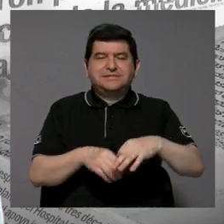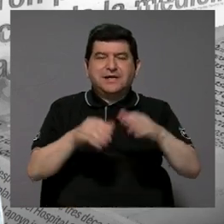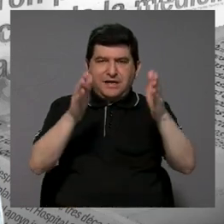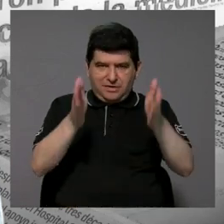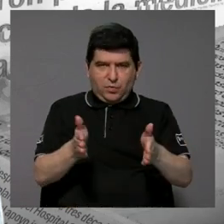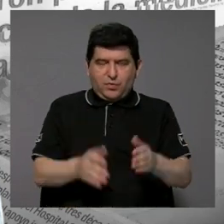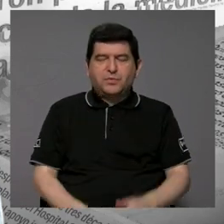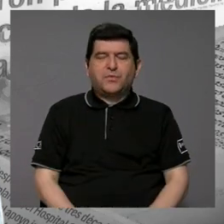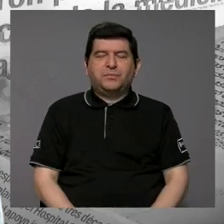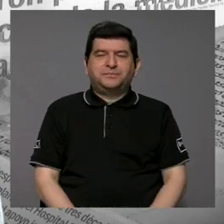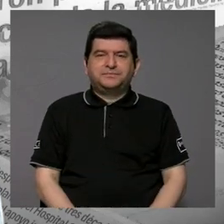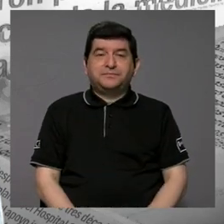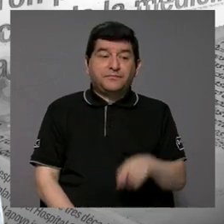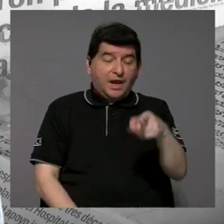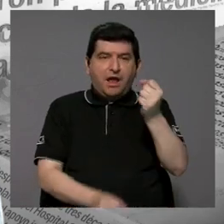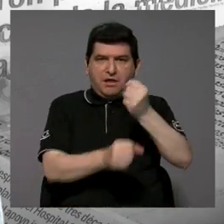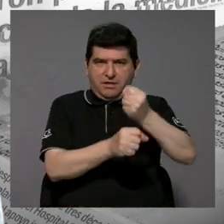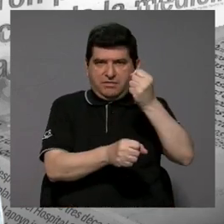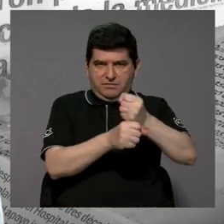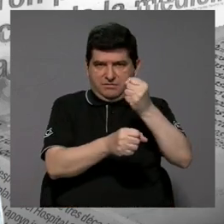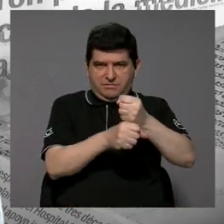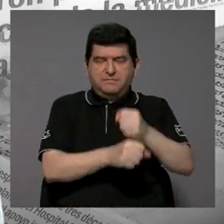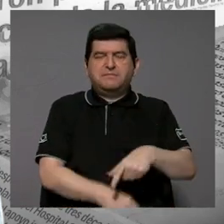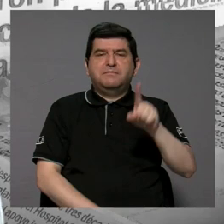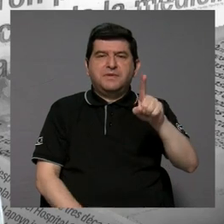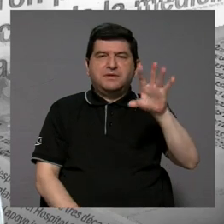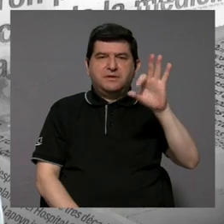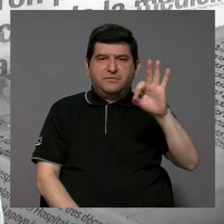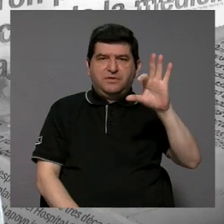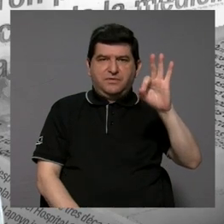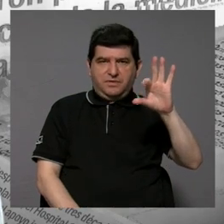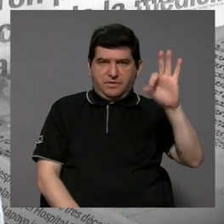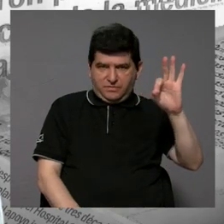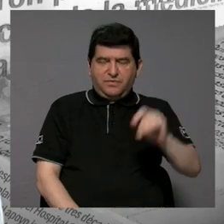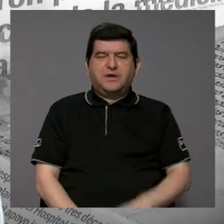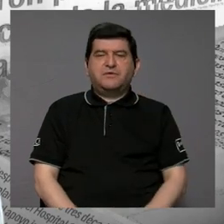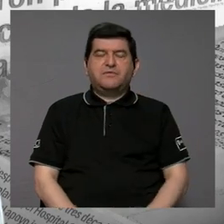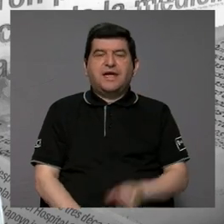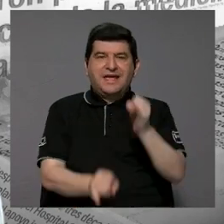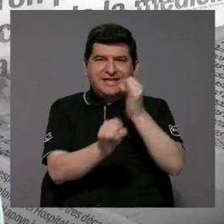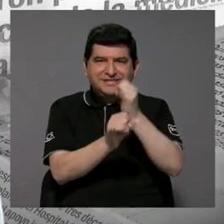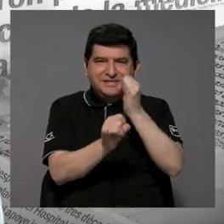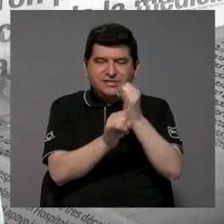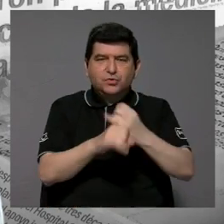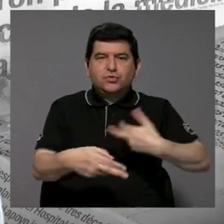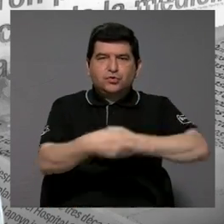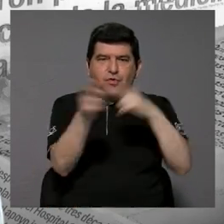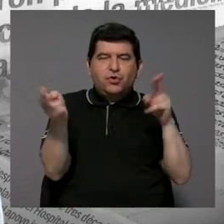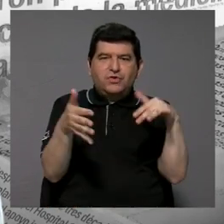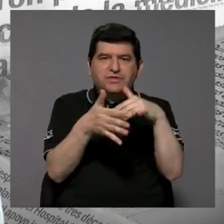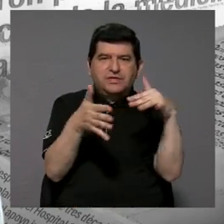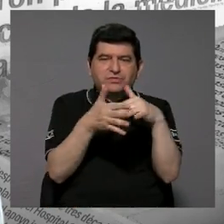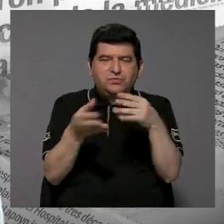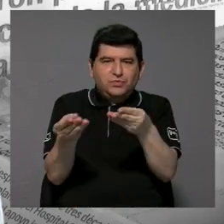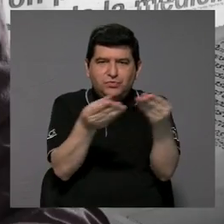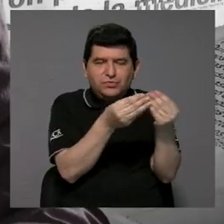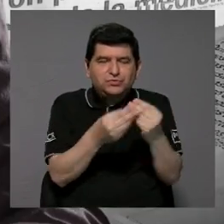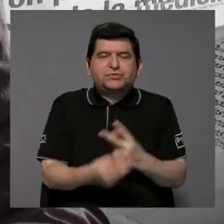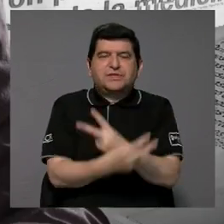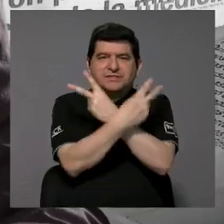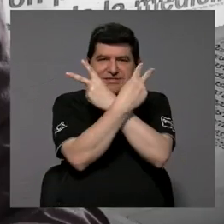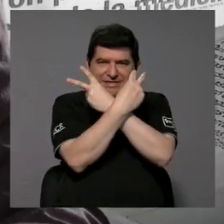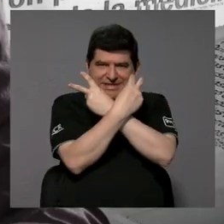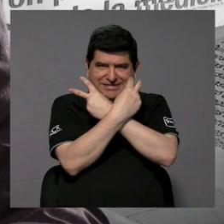trabaja desde 1999 en el Instituto Regional de Estudios de Sustancias